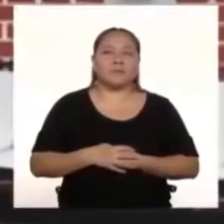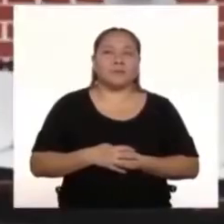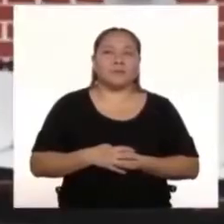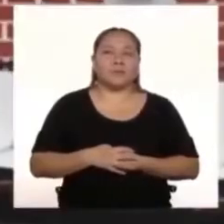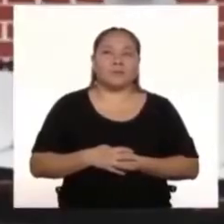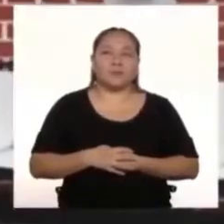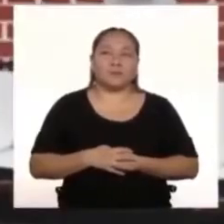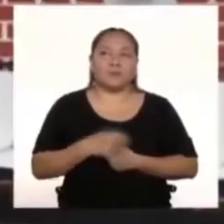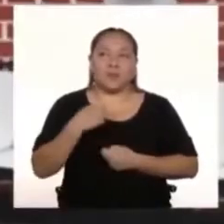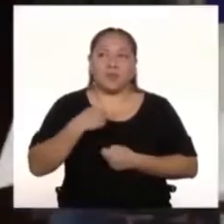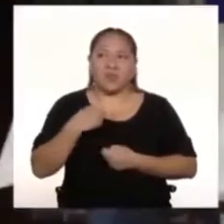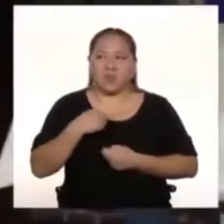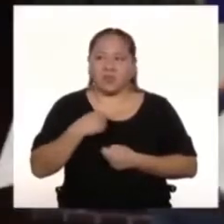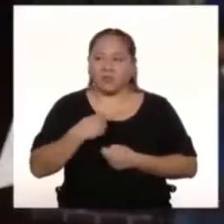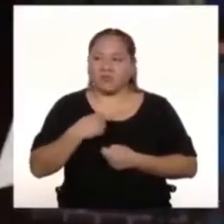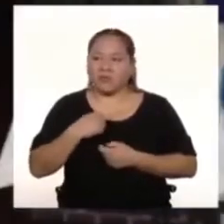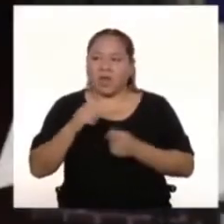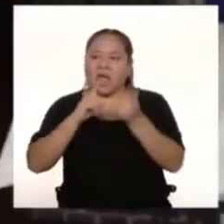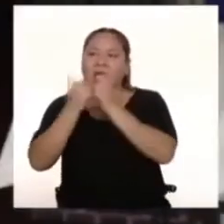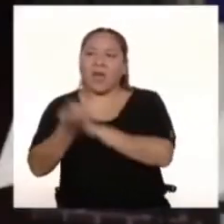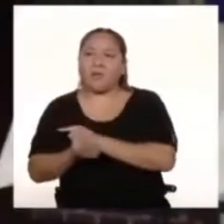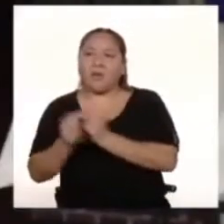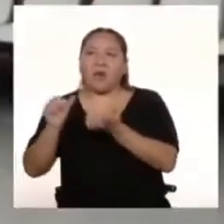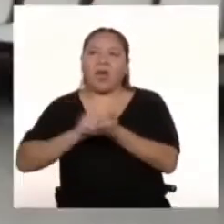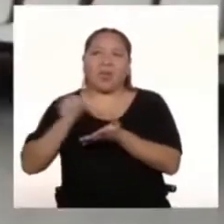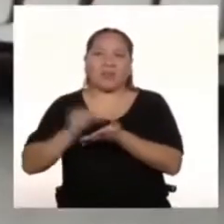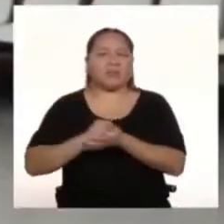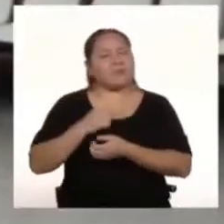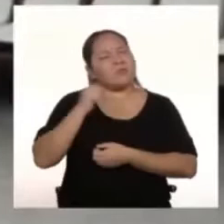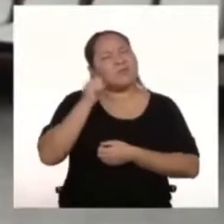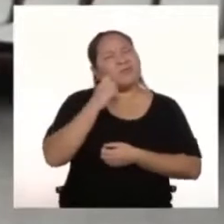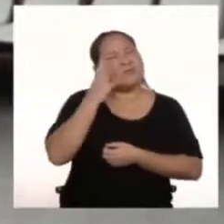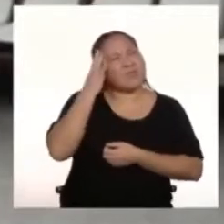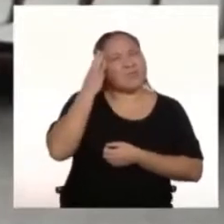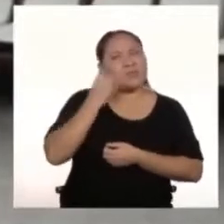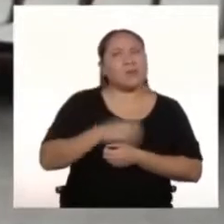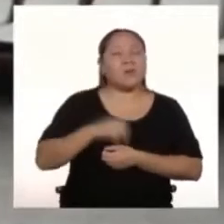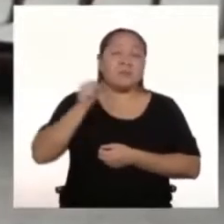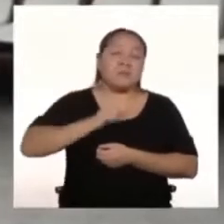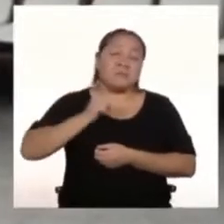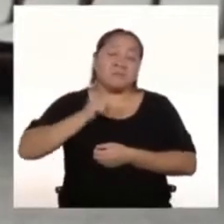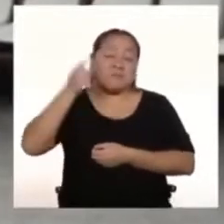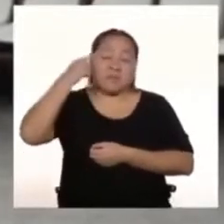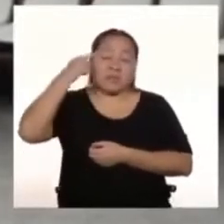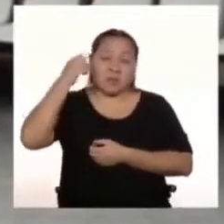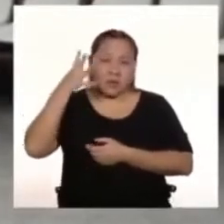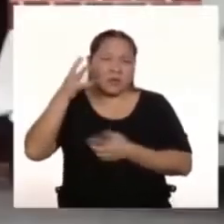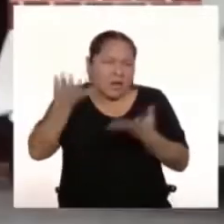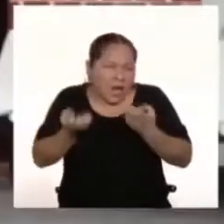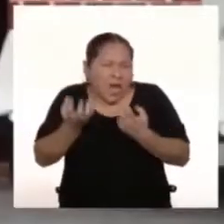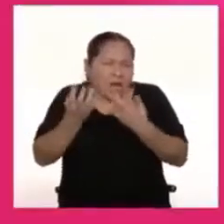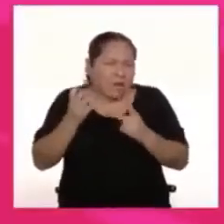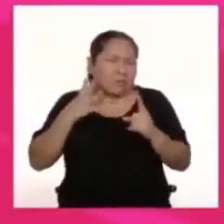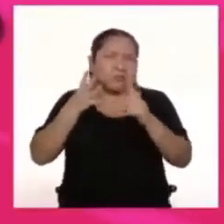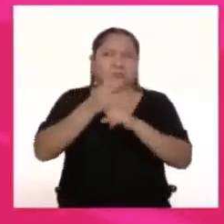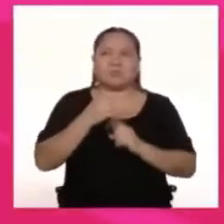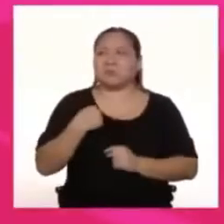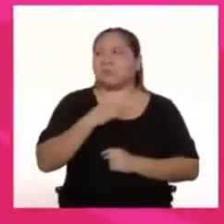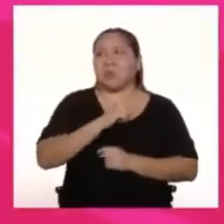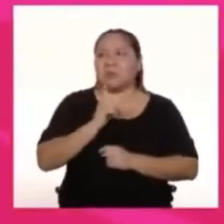Cada cosa que hago La convierte en arte Sí Creo Creo que todos podemos lograr algo Si no lo proponemos No